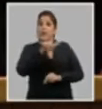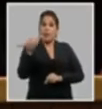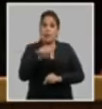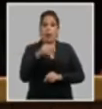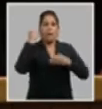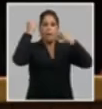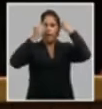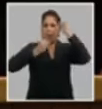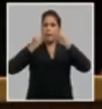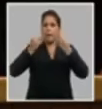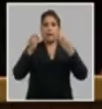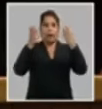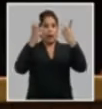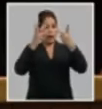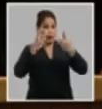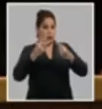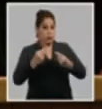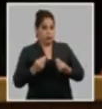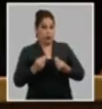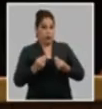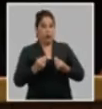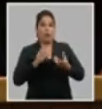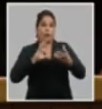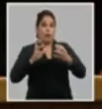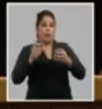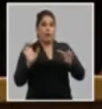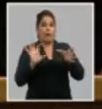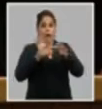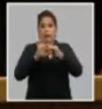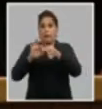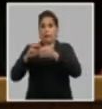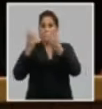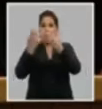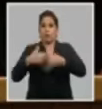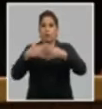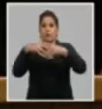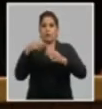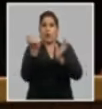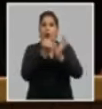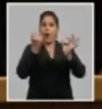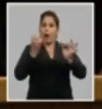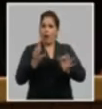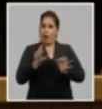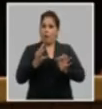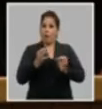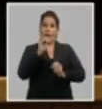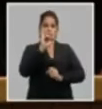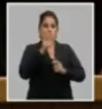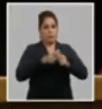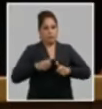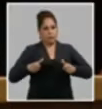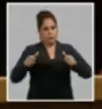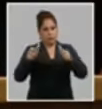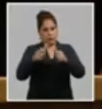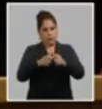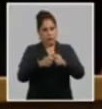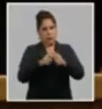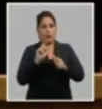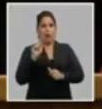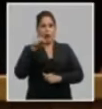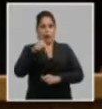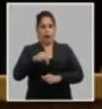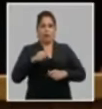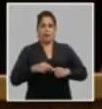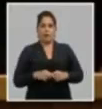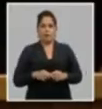considera los resultados de la implementación de los llenamientos y de las políticas aprobadas desde el sexto congreso hasta